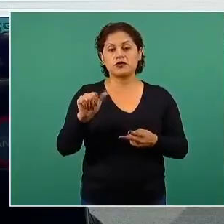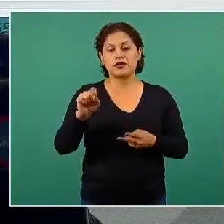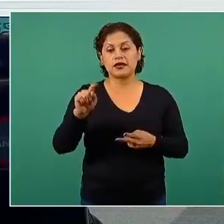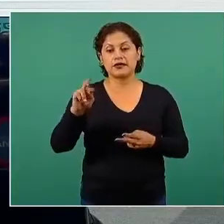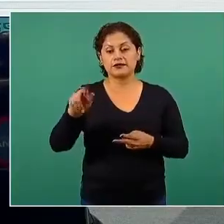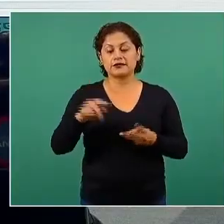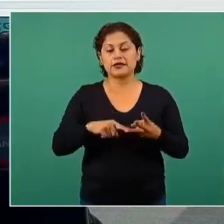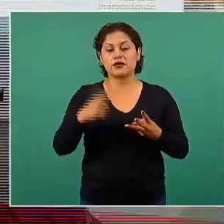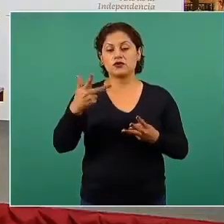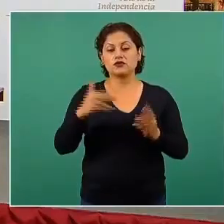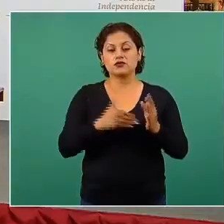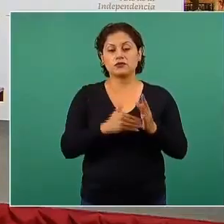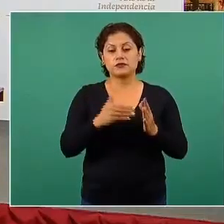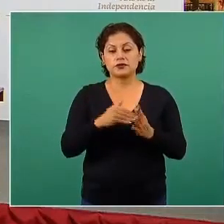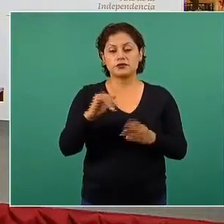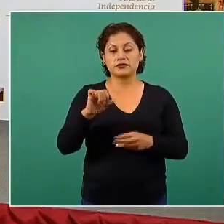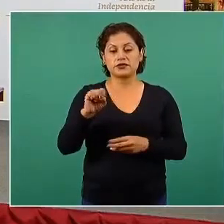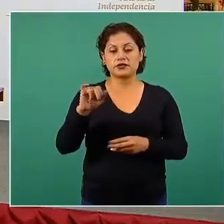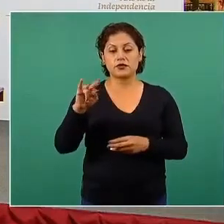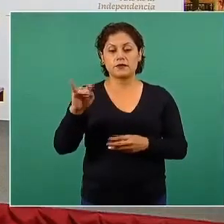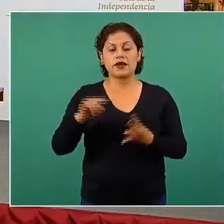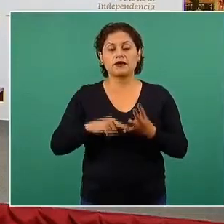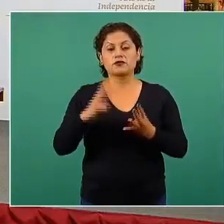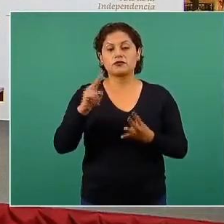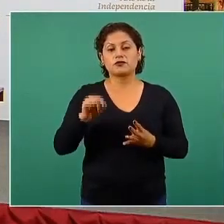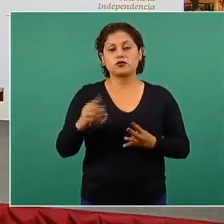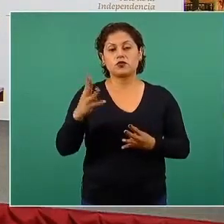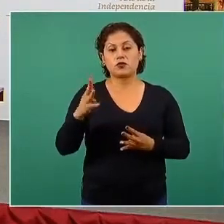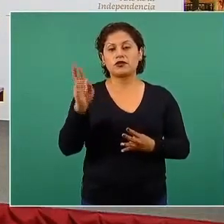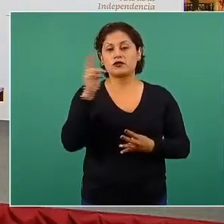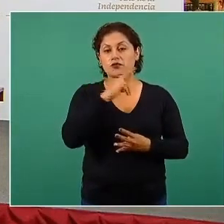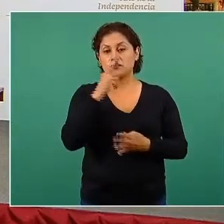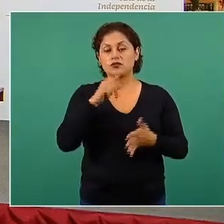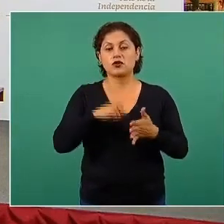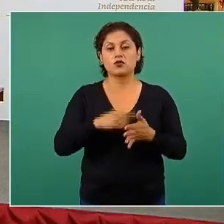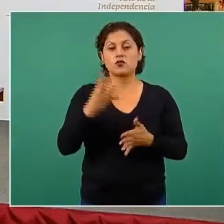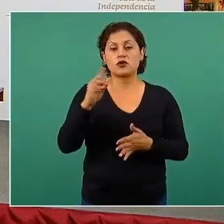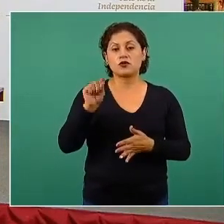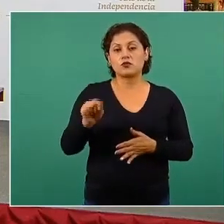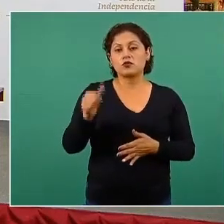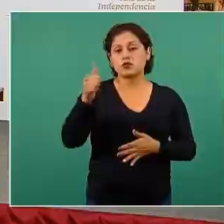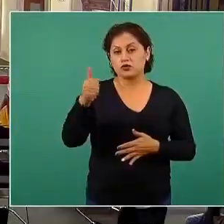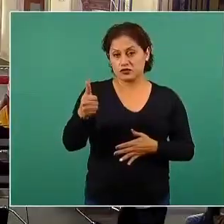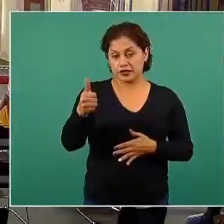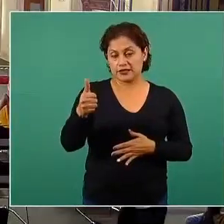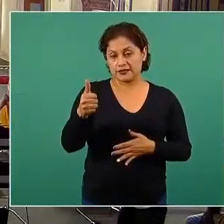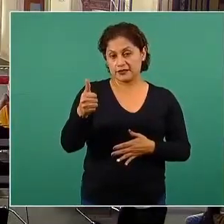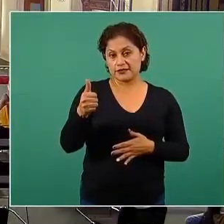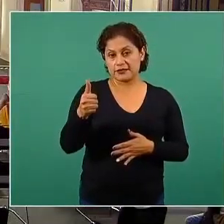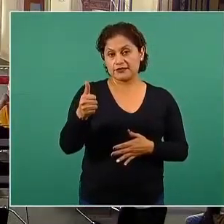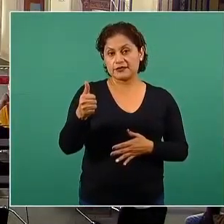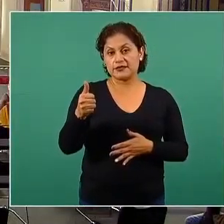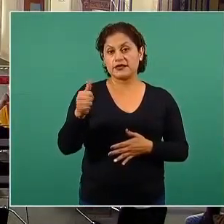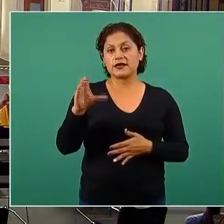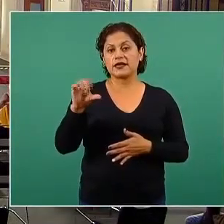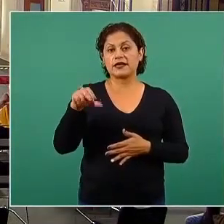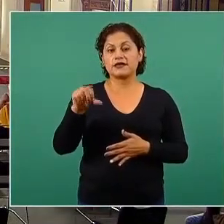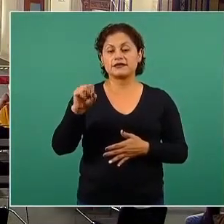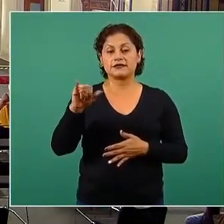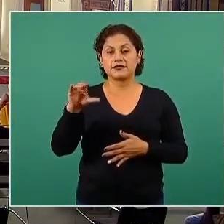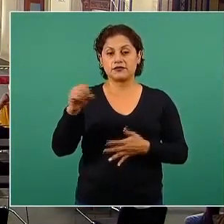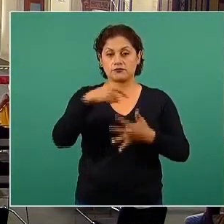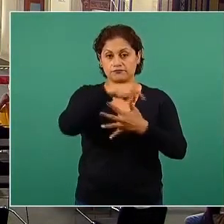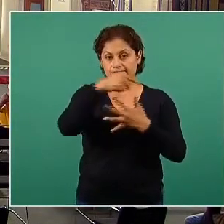Sinovac, 2.4 millones de Sputnik V y 4.6 millones de la vacuna de CanSino.